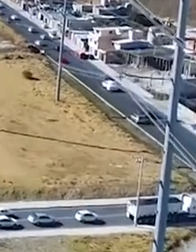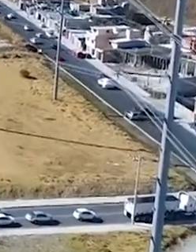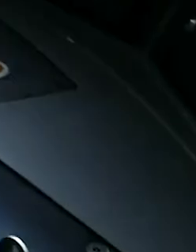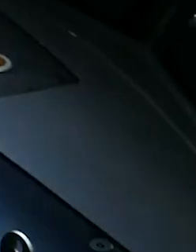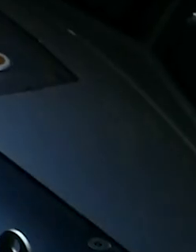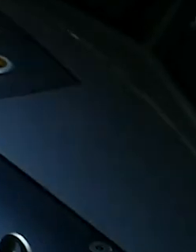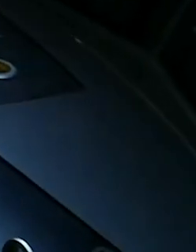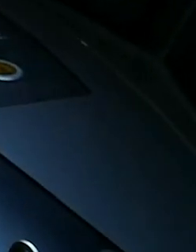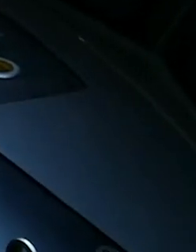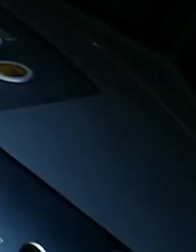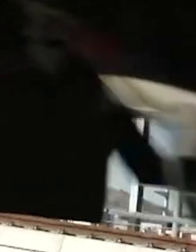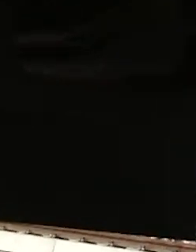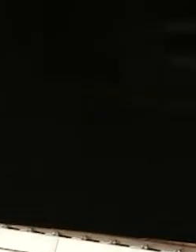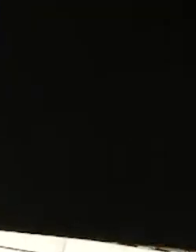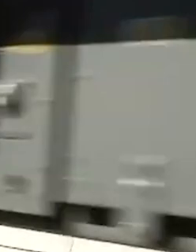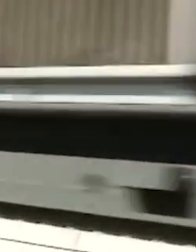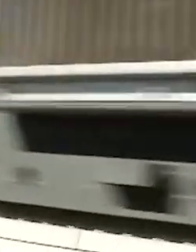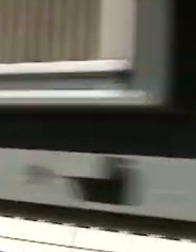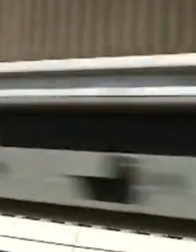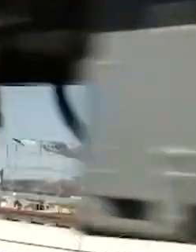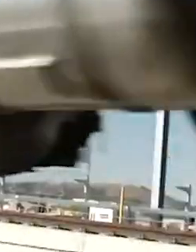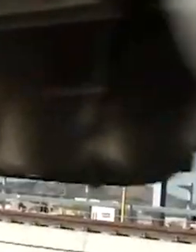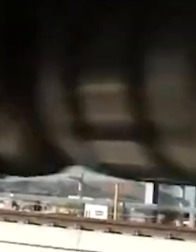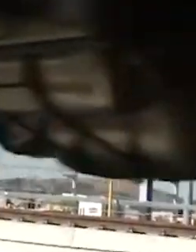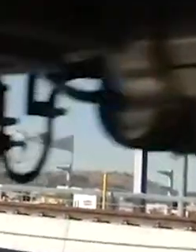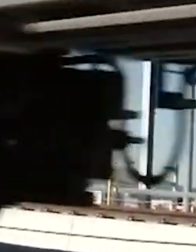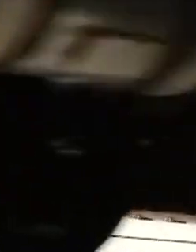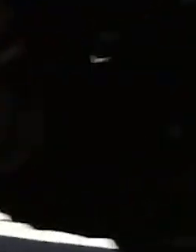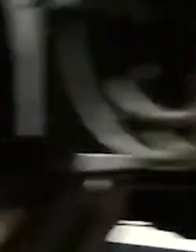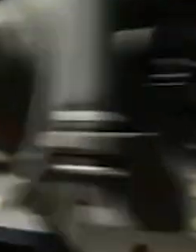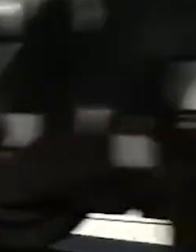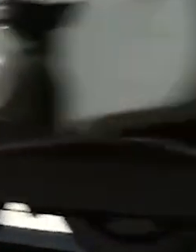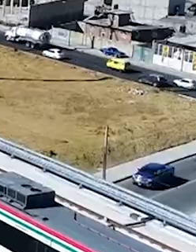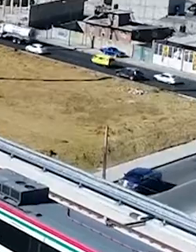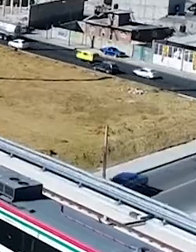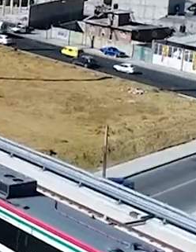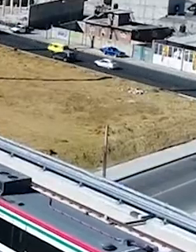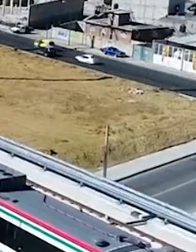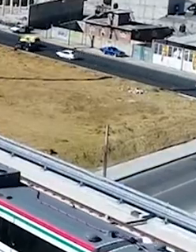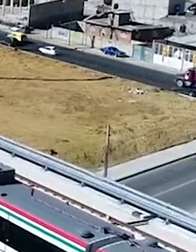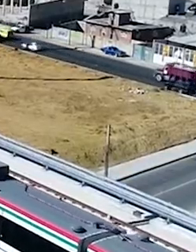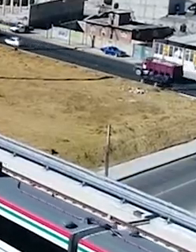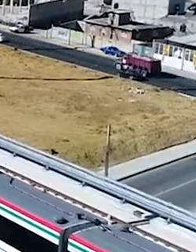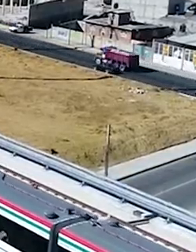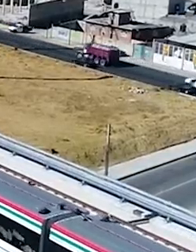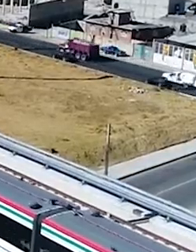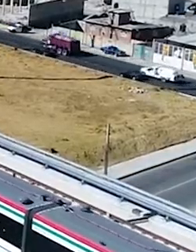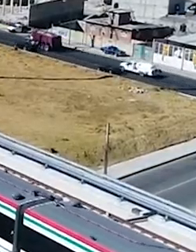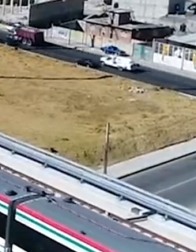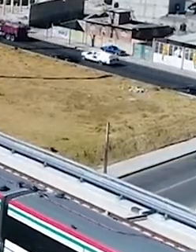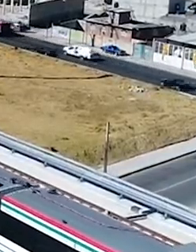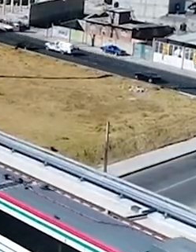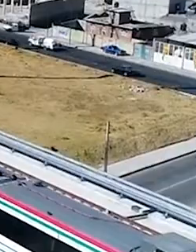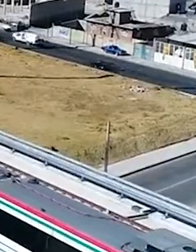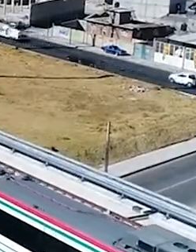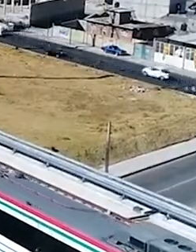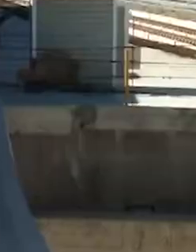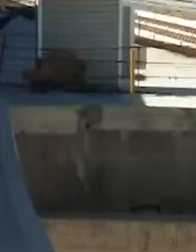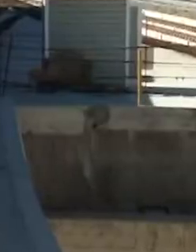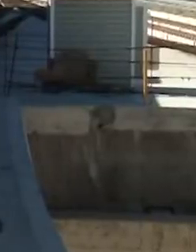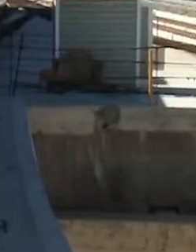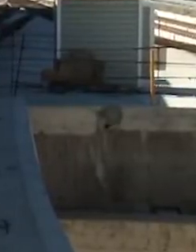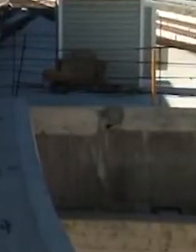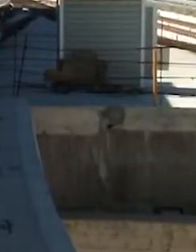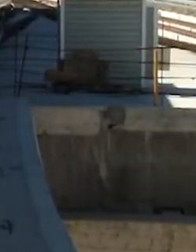movilidad entre la Ciudad de México y el Estado de México. Se estima que transportará alrededor de 200 mil pasajeros diarios